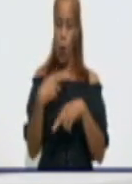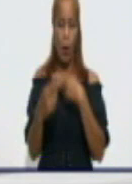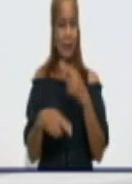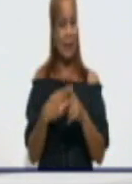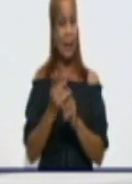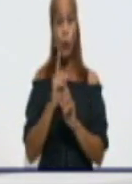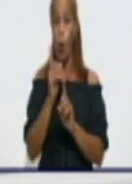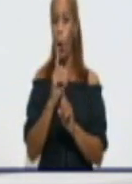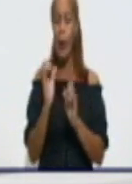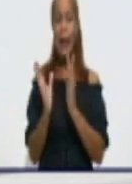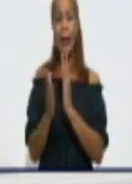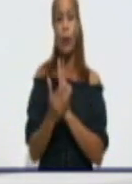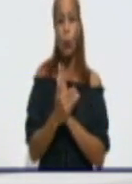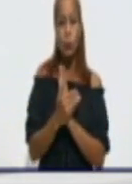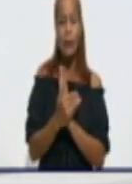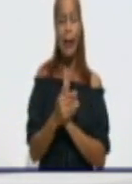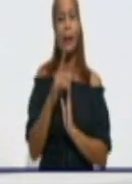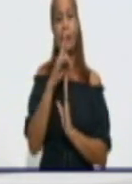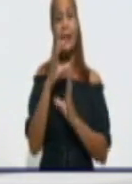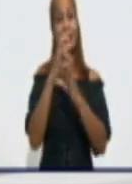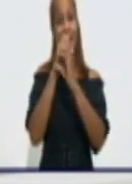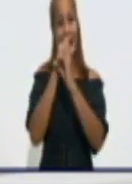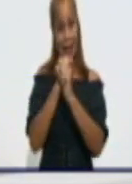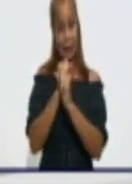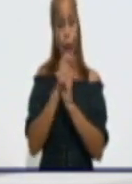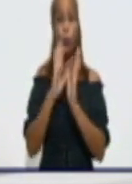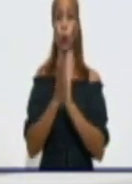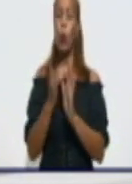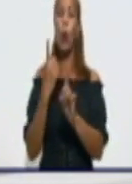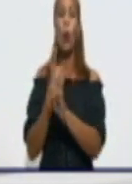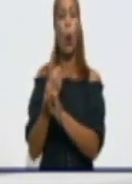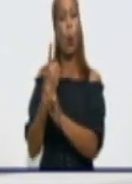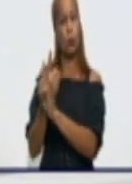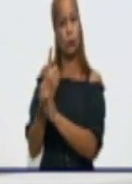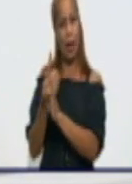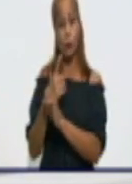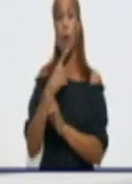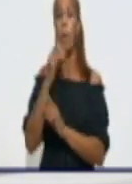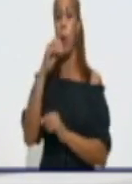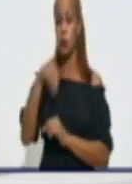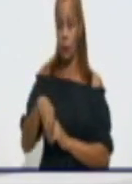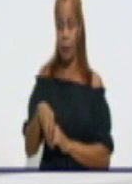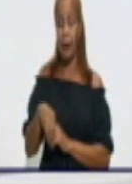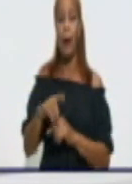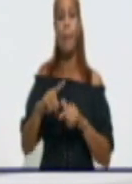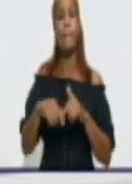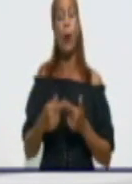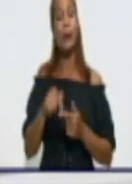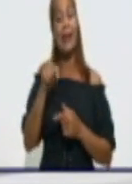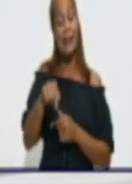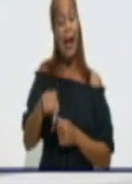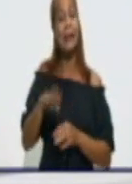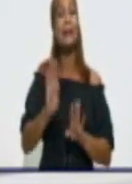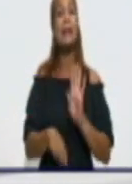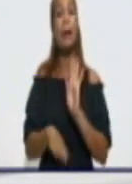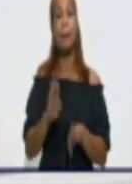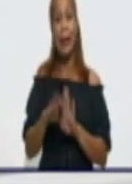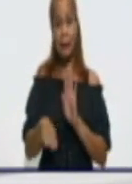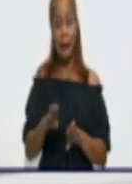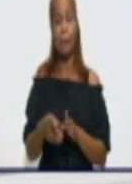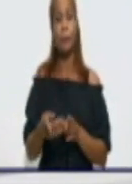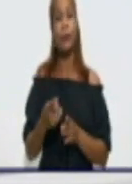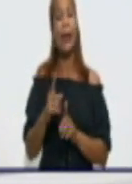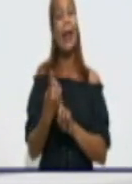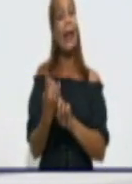importante aportar la mayor cantidad posible de contactos, porque de ahí depende el aislamiento oportuno y de ahí